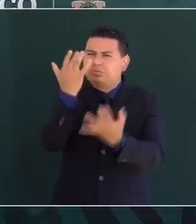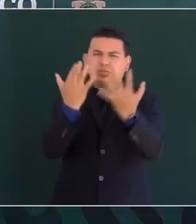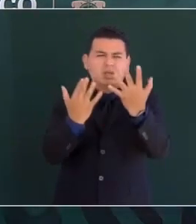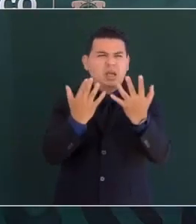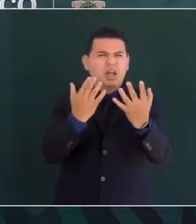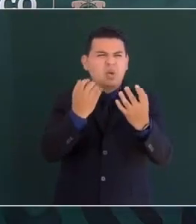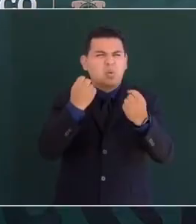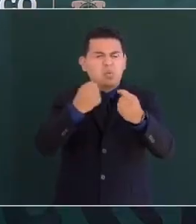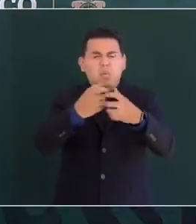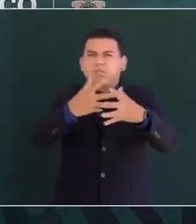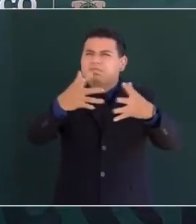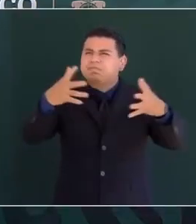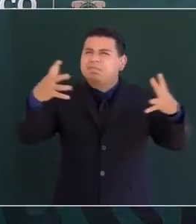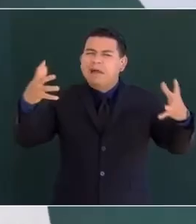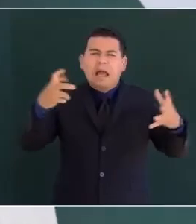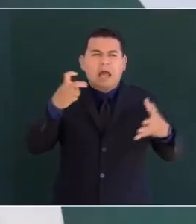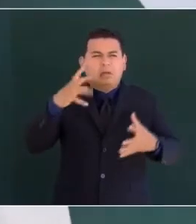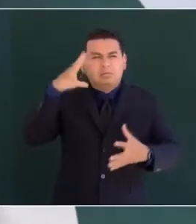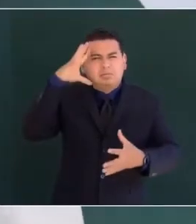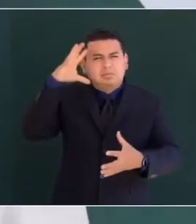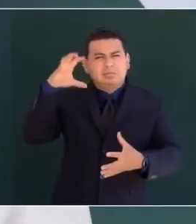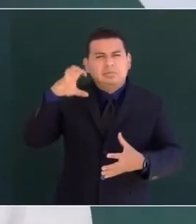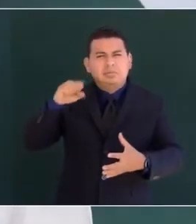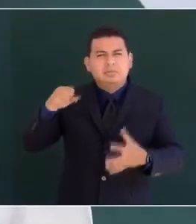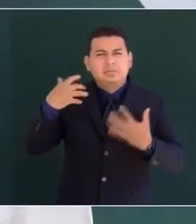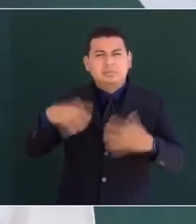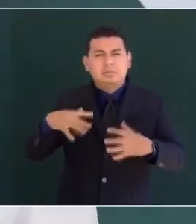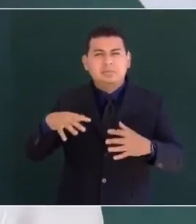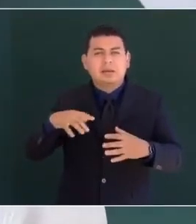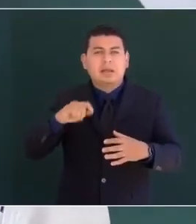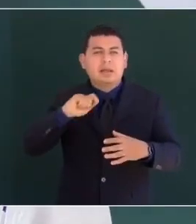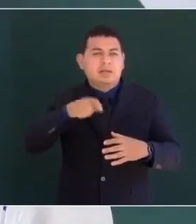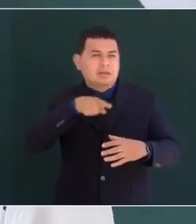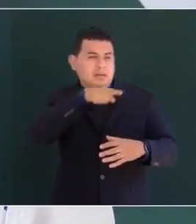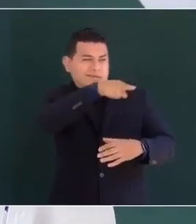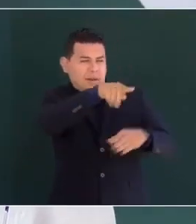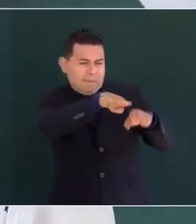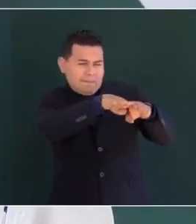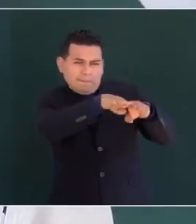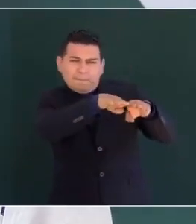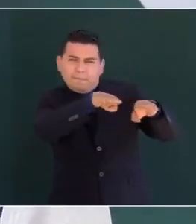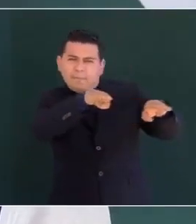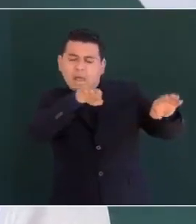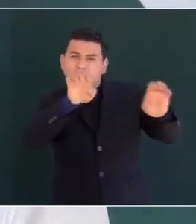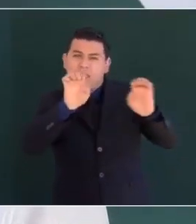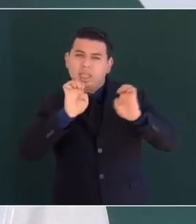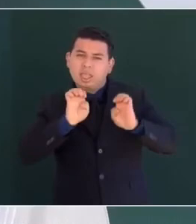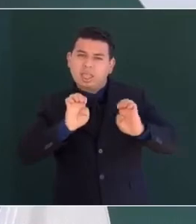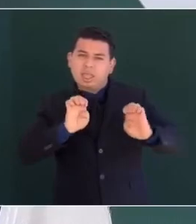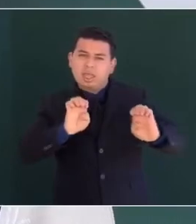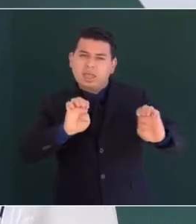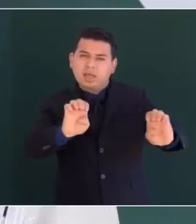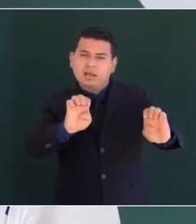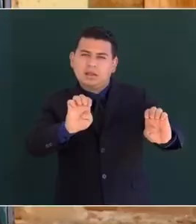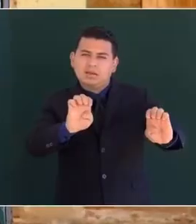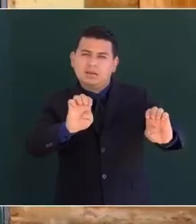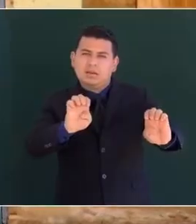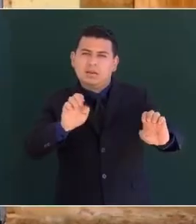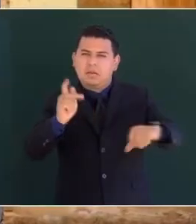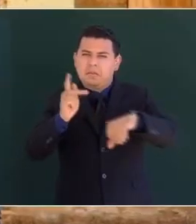imaginad una pedrada sobre la alfombra de una triste fiesta